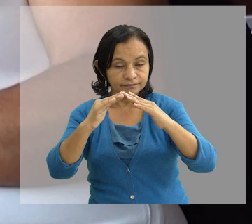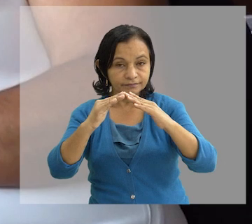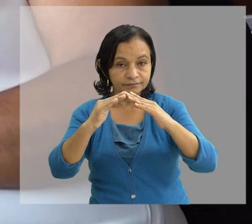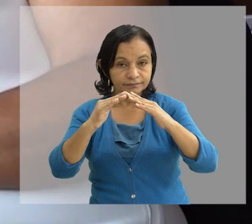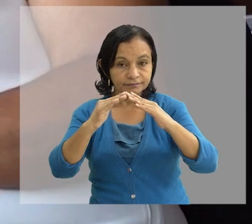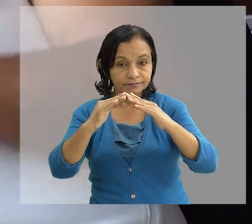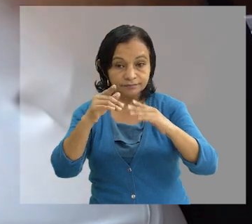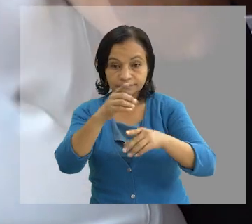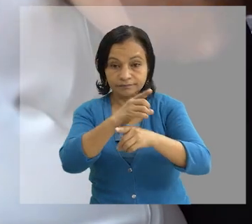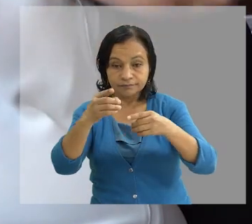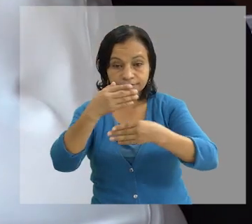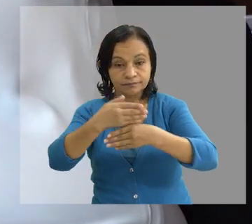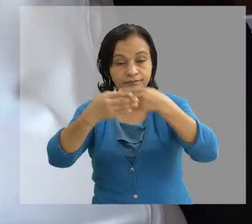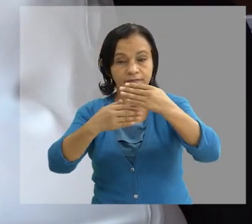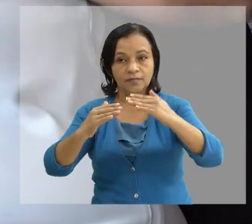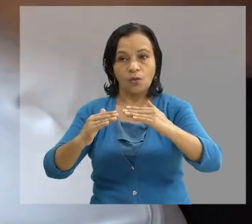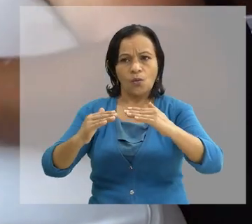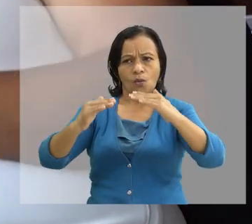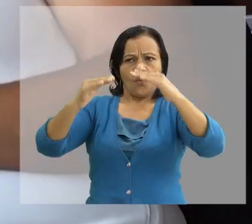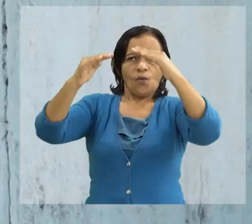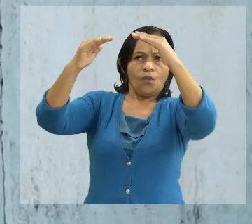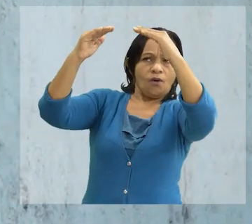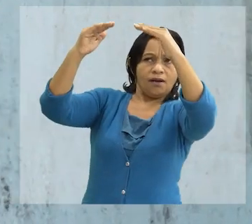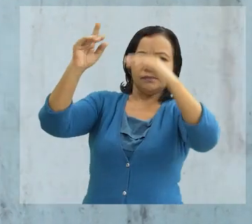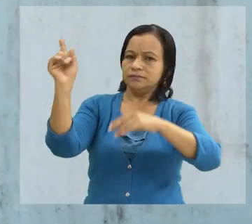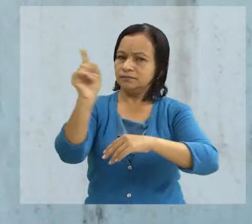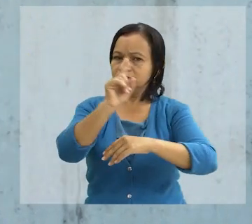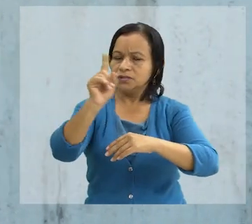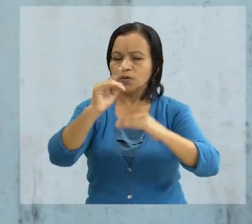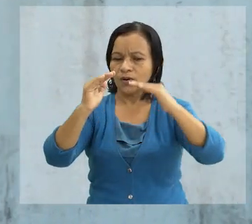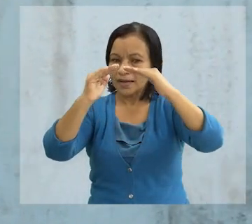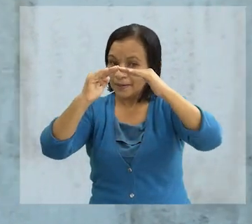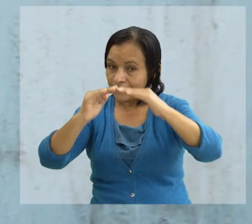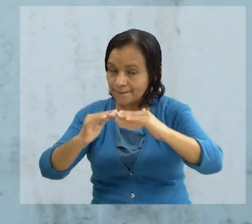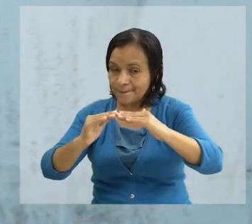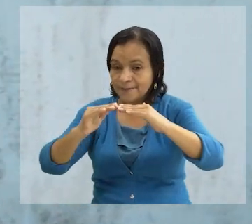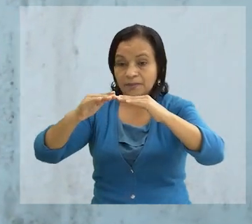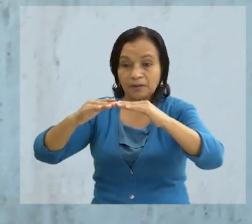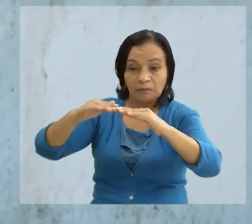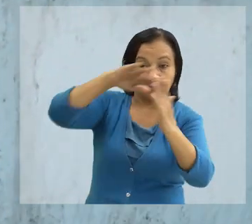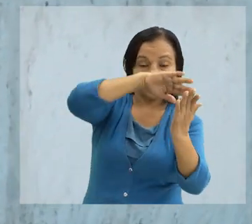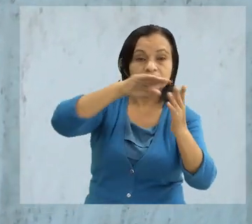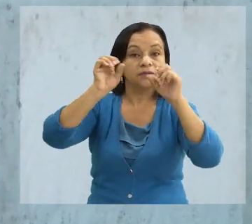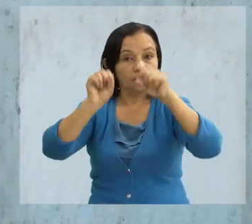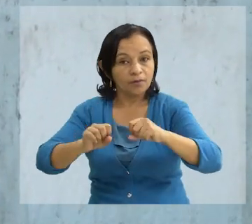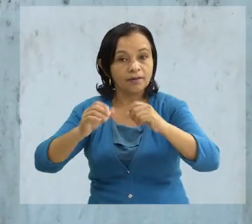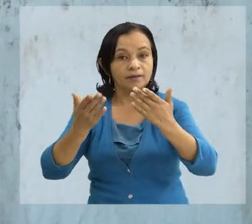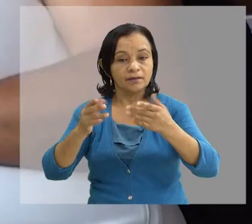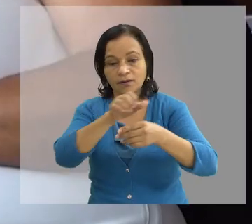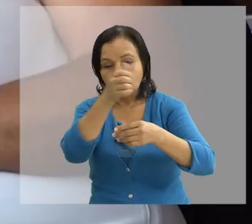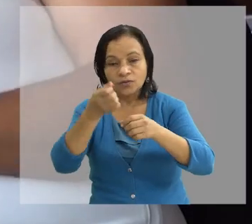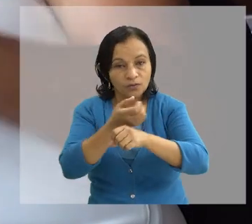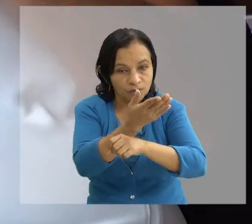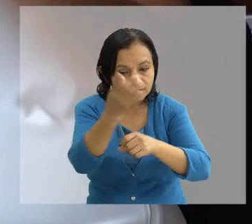no tengan demasiada altura Porque eso provoca también los desprendimientos de techo Otra de